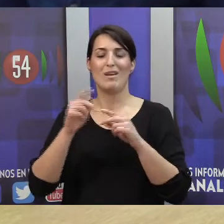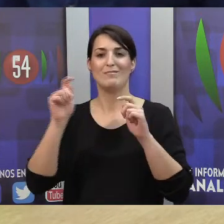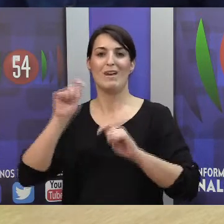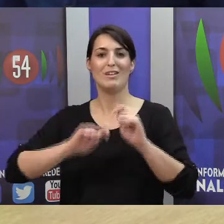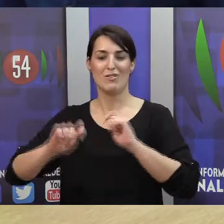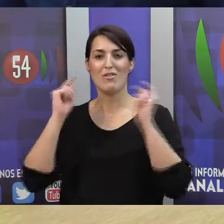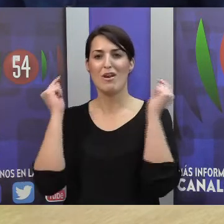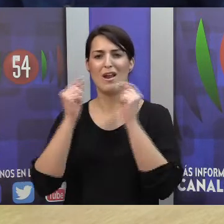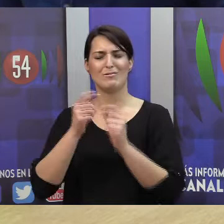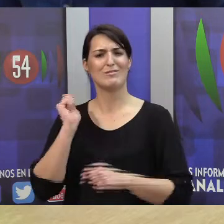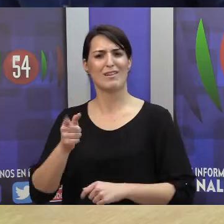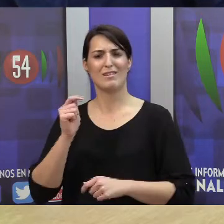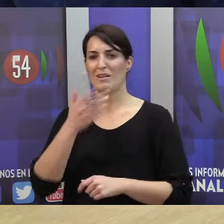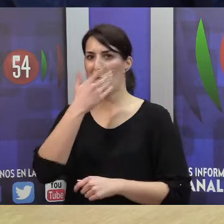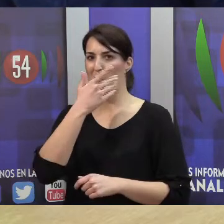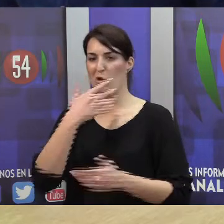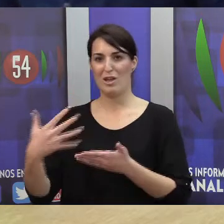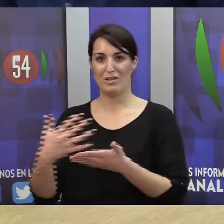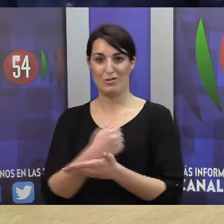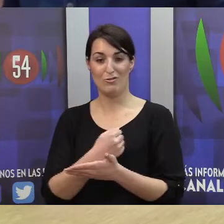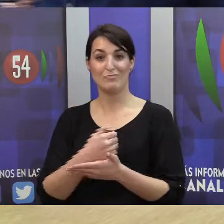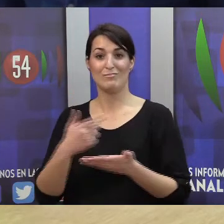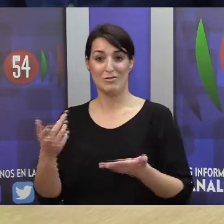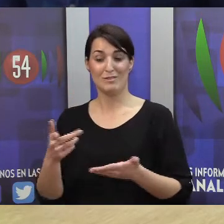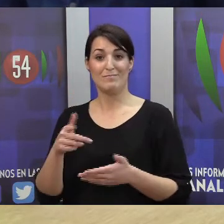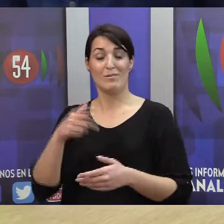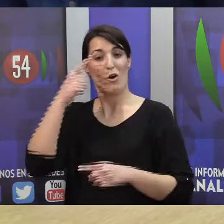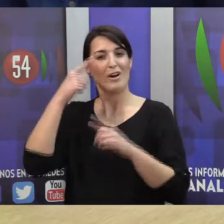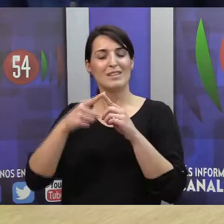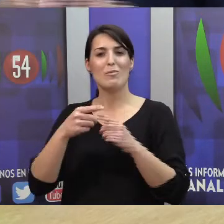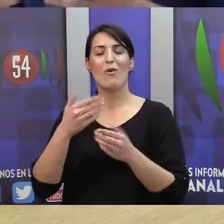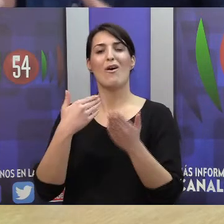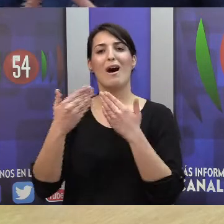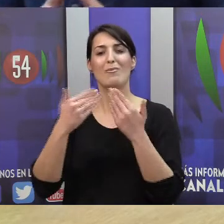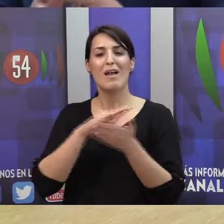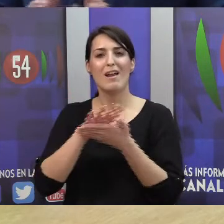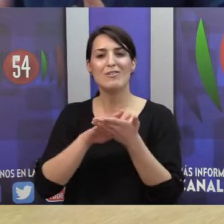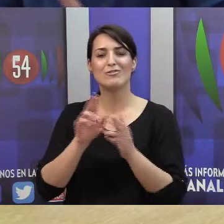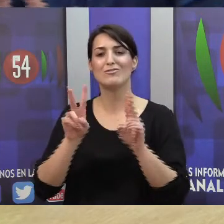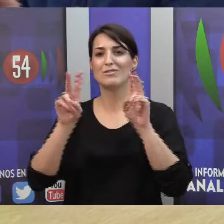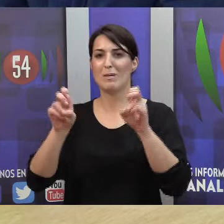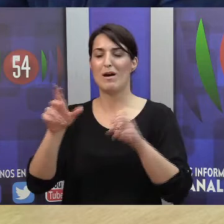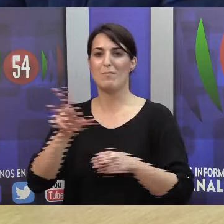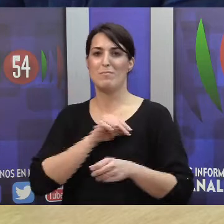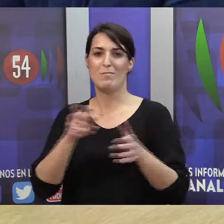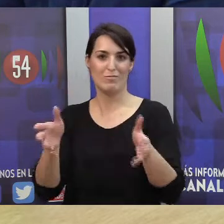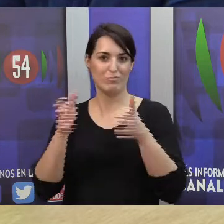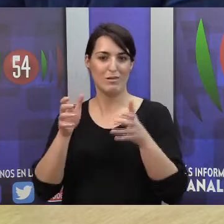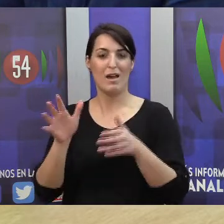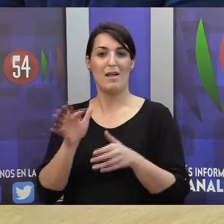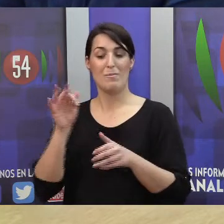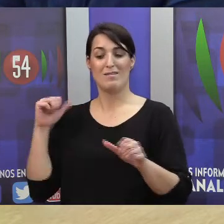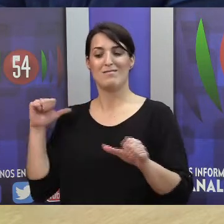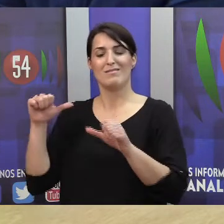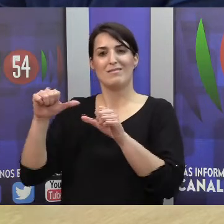popularmente así es como se conoce, y para hablarnos de cómo han recibido este galardón, para hablarnos también de la trayectoria de esta organización en nuestra ciudad,